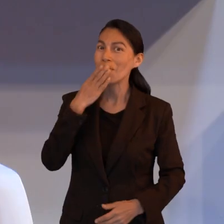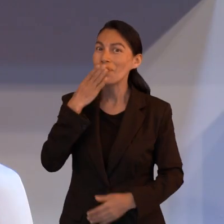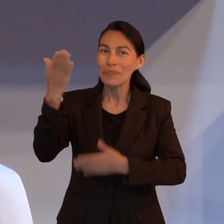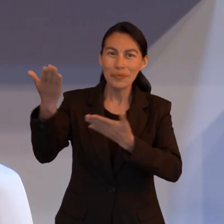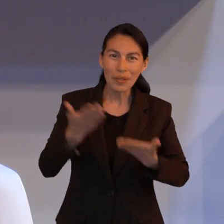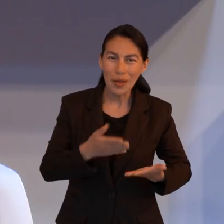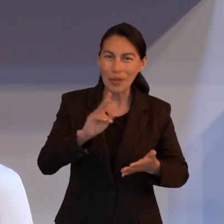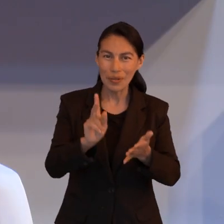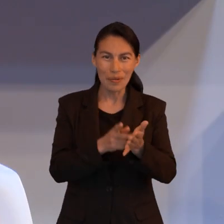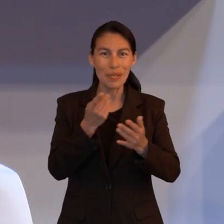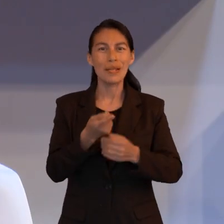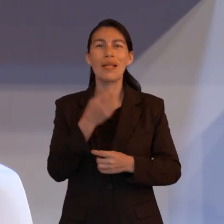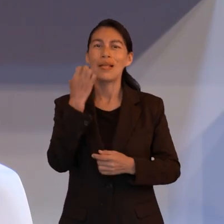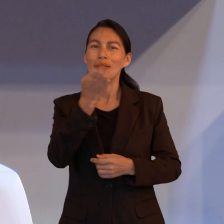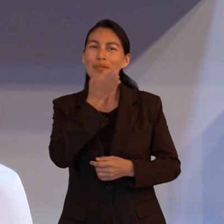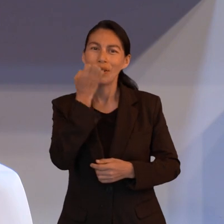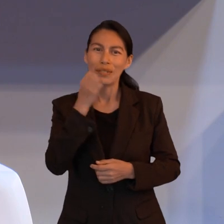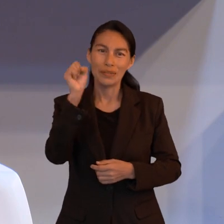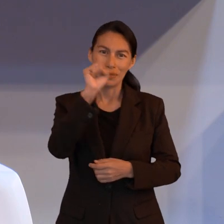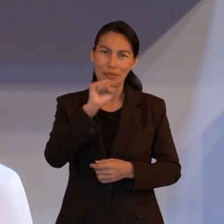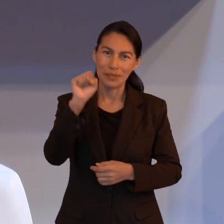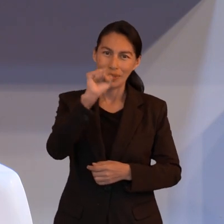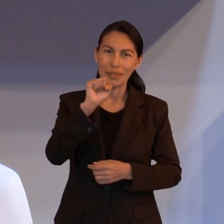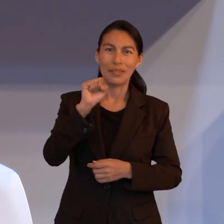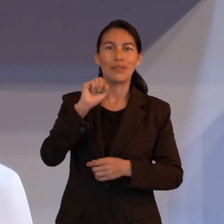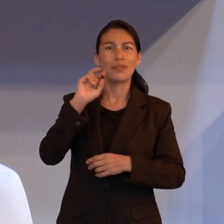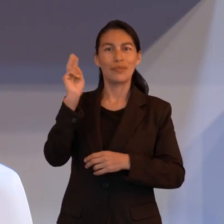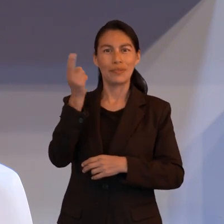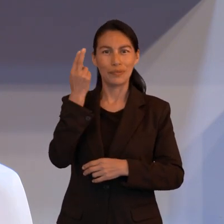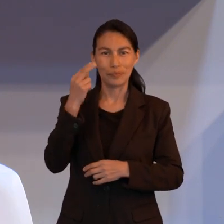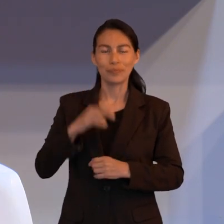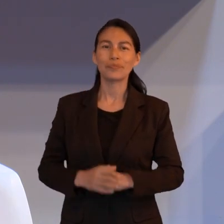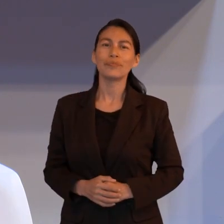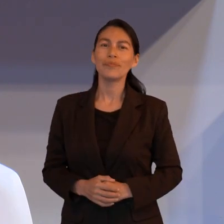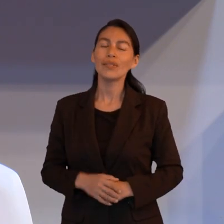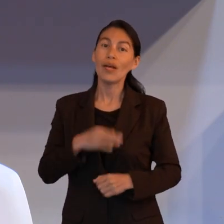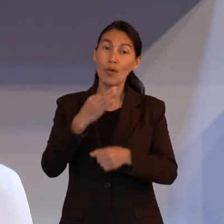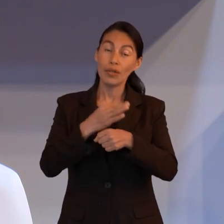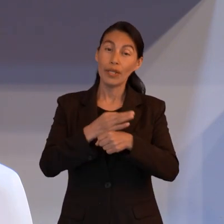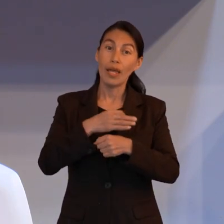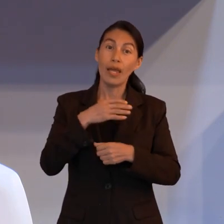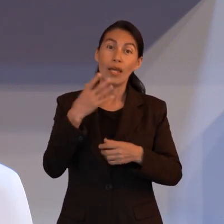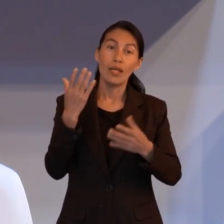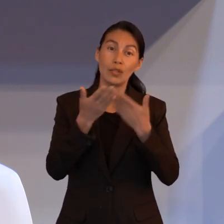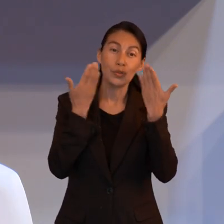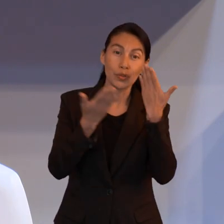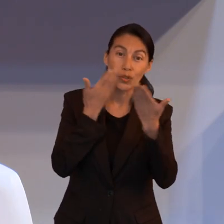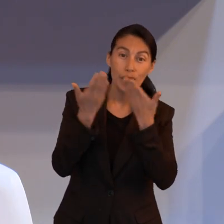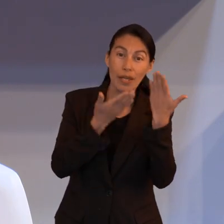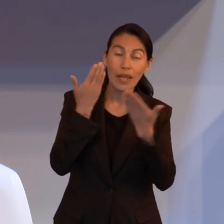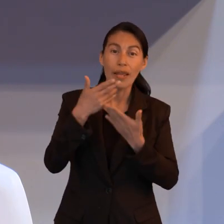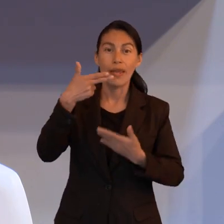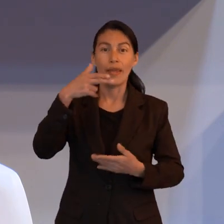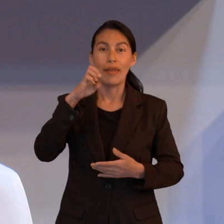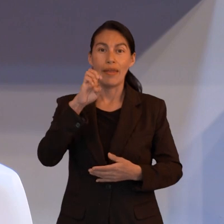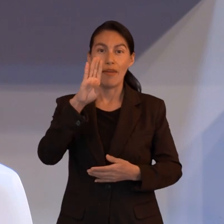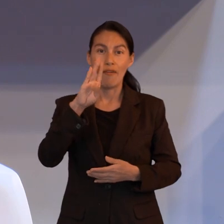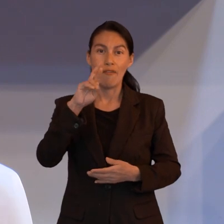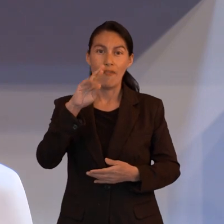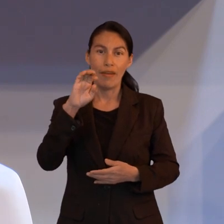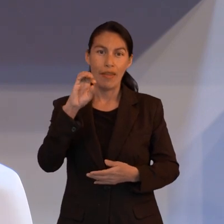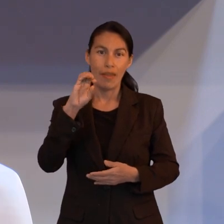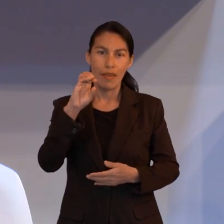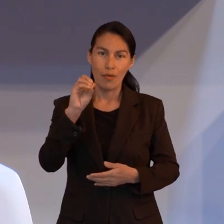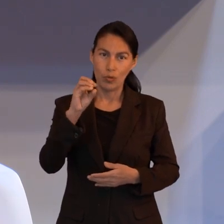Bienvenidos una vez más a este repaso de la Escuela Sabática Universitaria. Este día vamos a estudiar Hebreos 11. Hemos estado